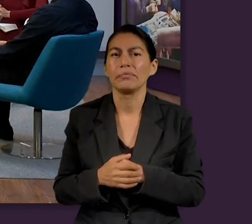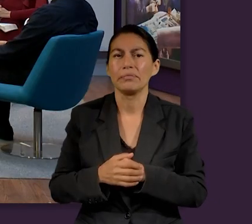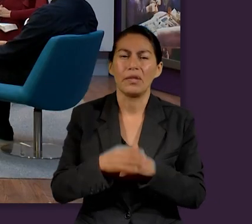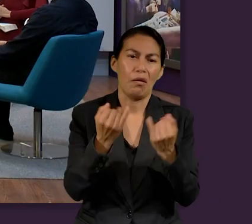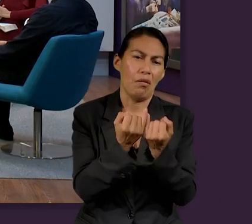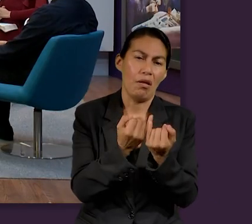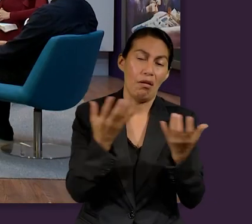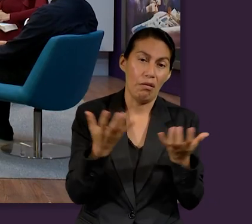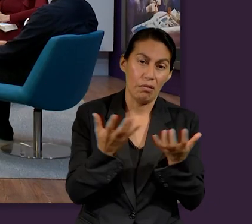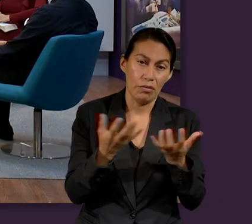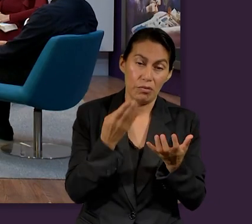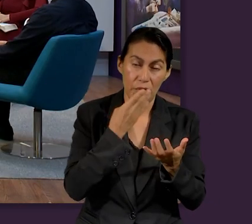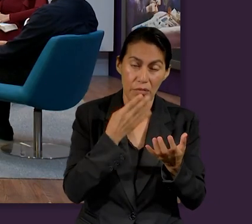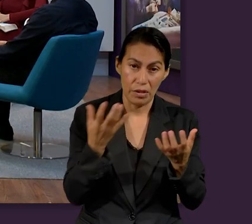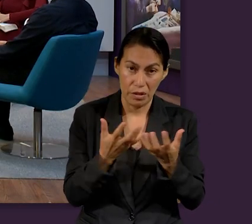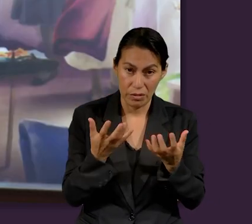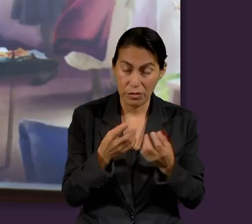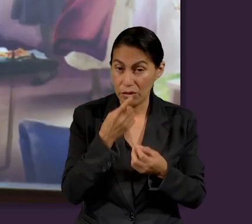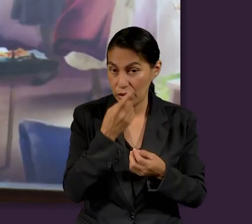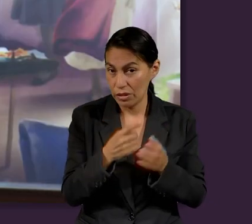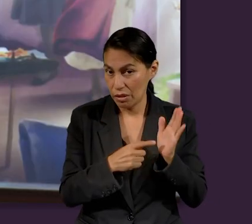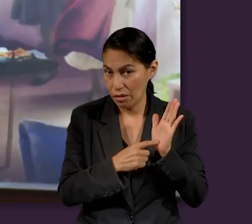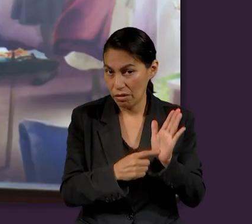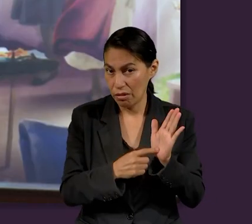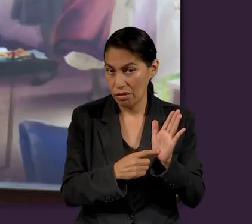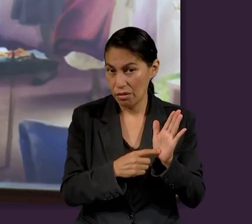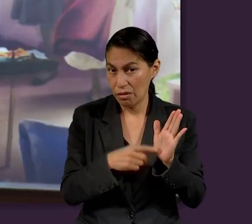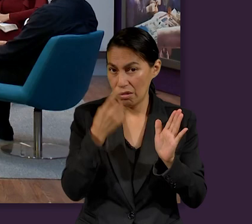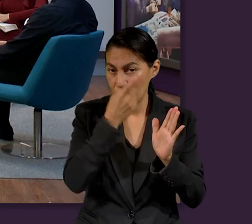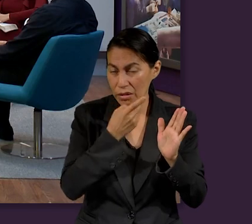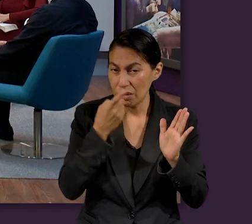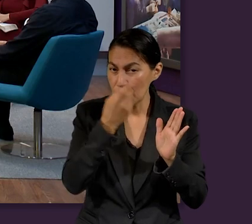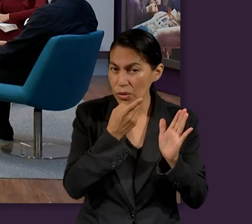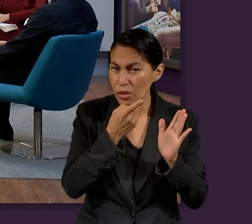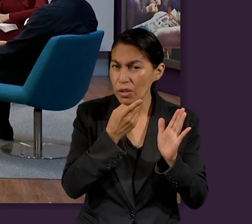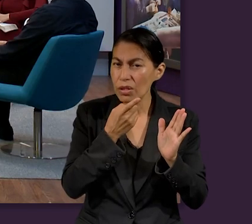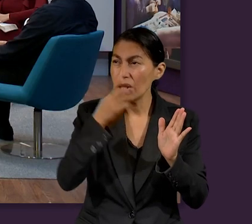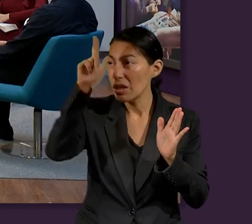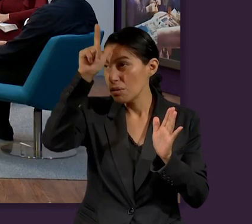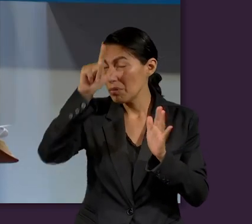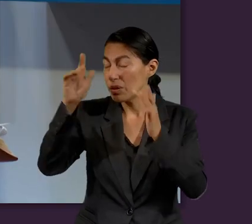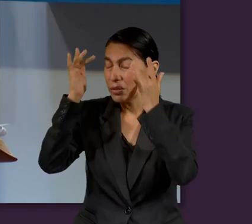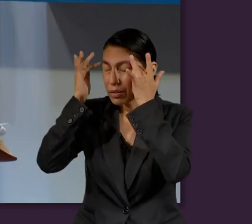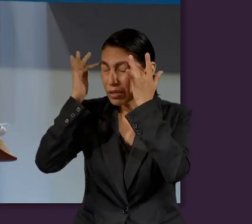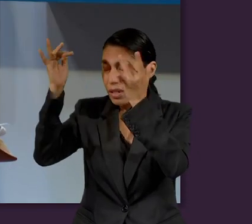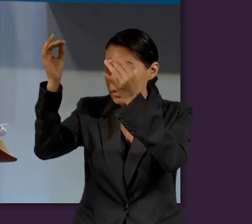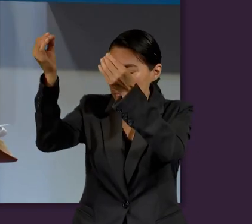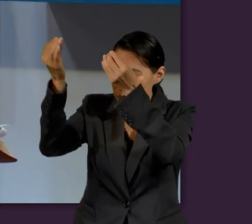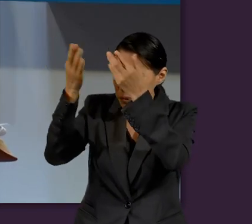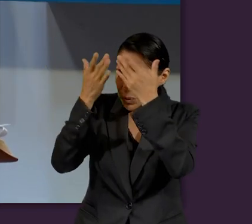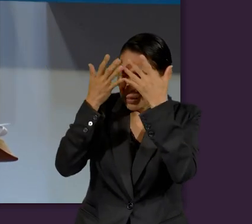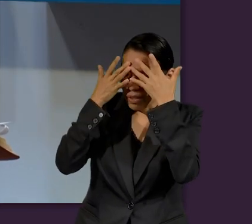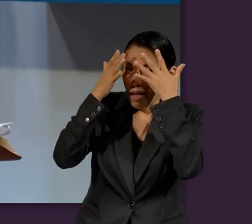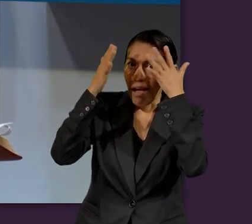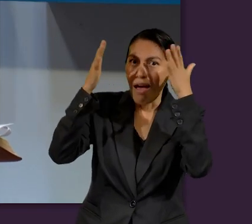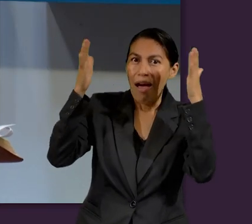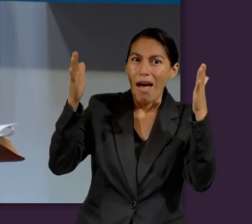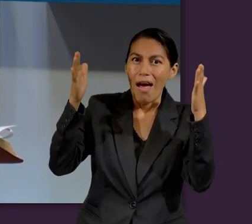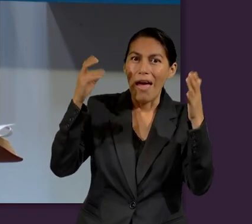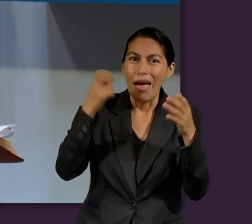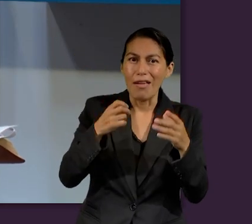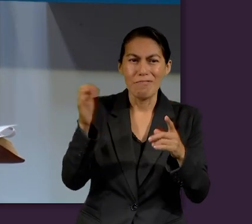porque Hechos también describe que cuando los discípulos tan pronto recibieron el Espíritu Santo, fueron